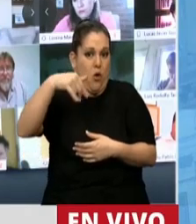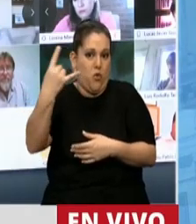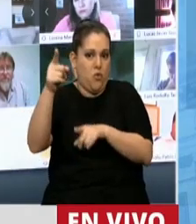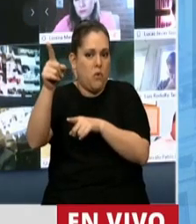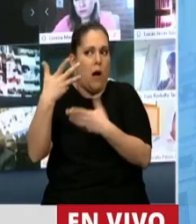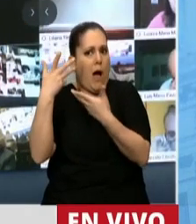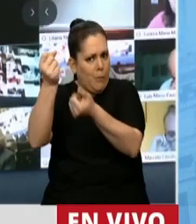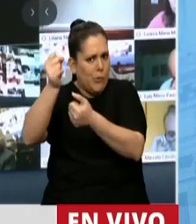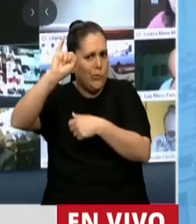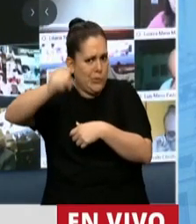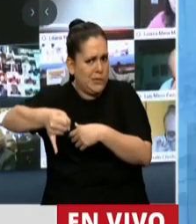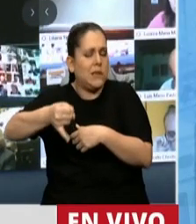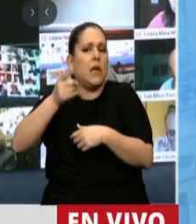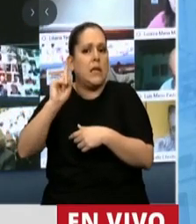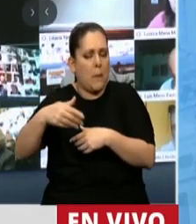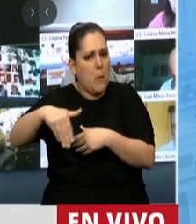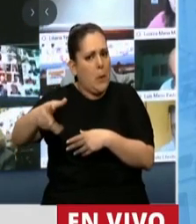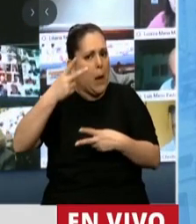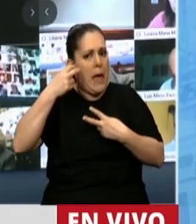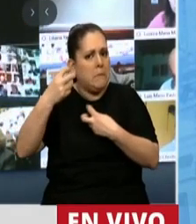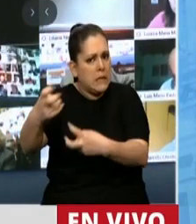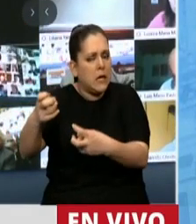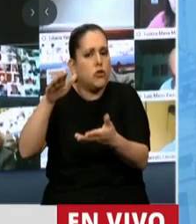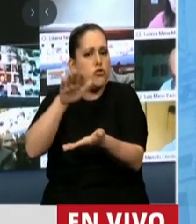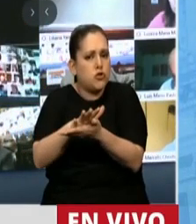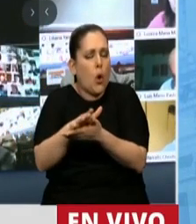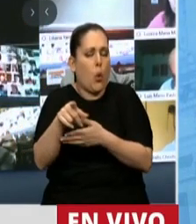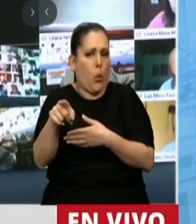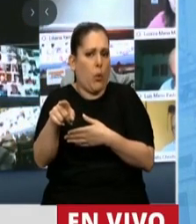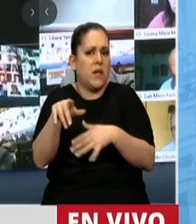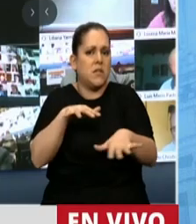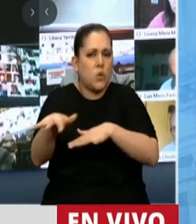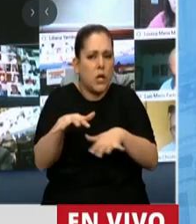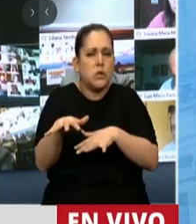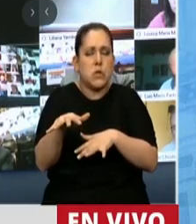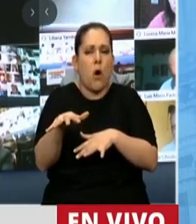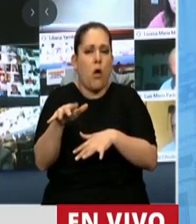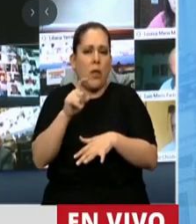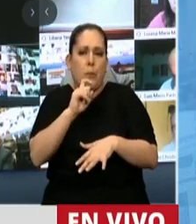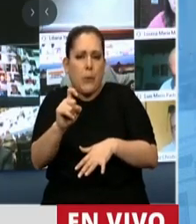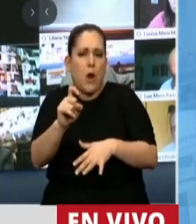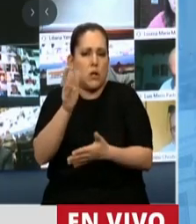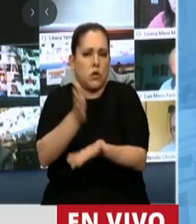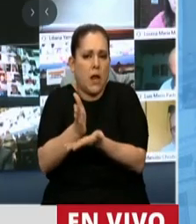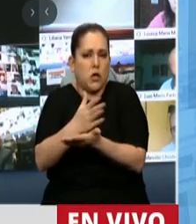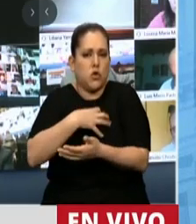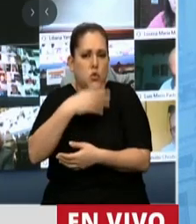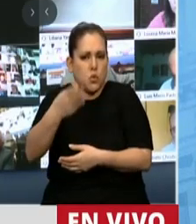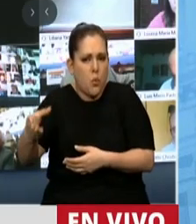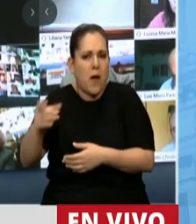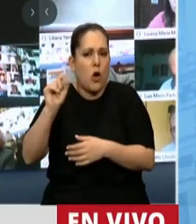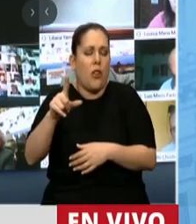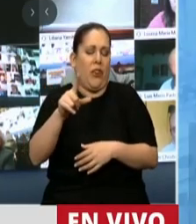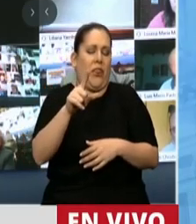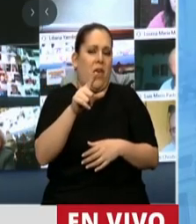se está expresando en una comisión de investigación sobre los atropellos, las violaciones permanentes de derechos humanos del régimen de